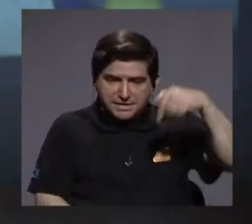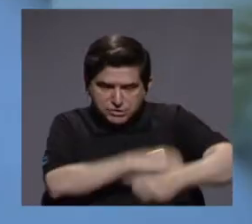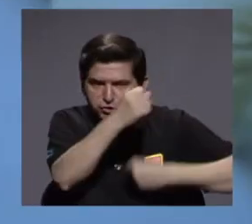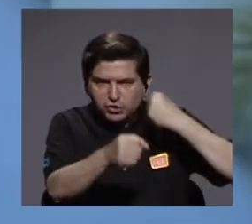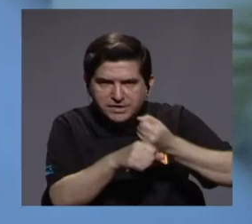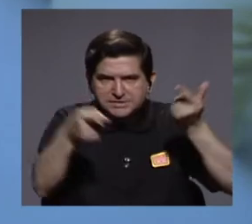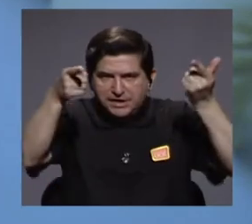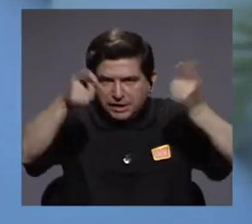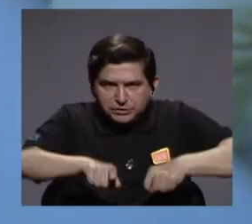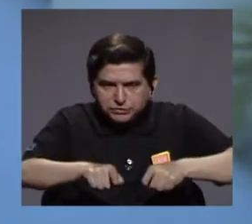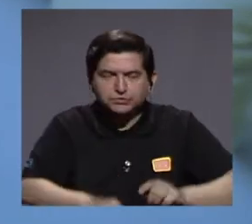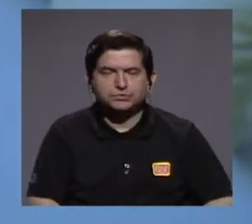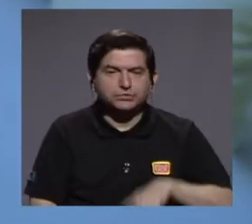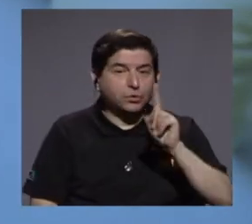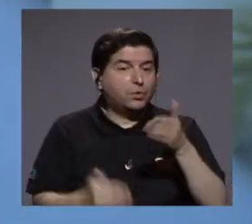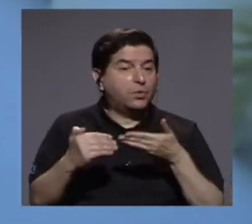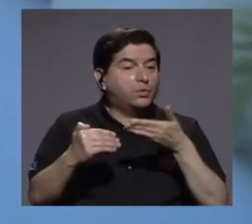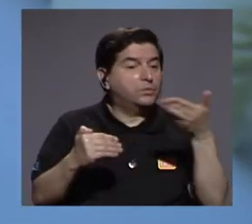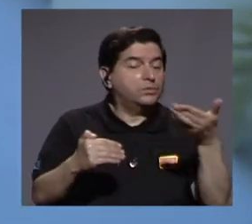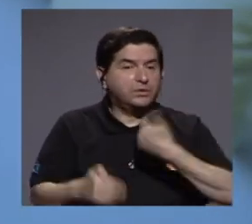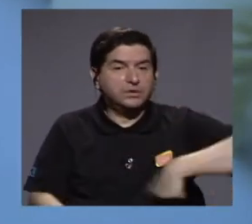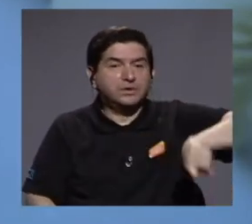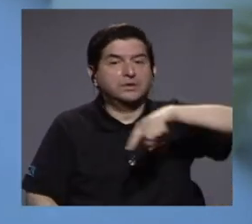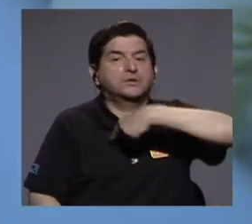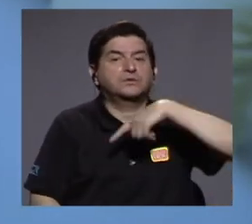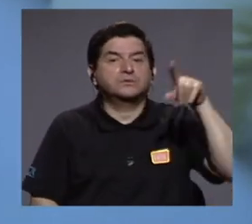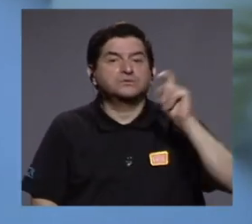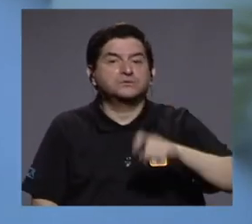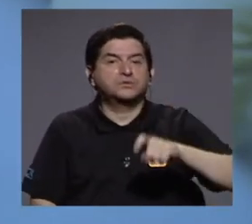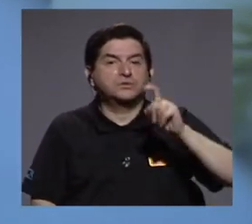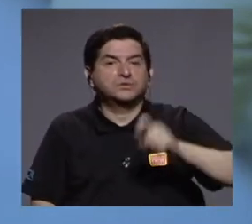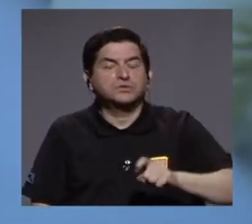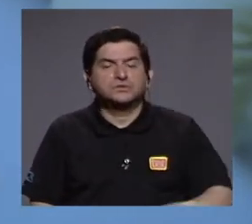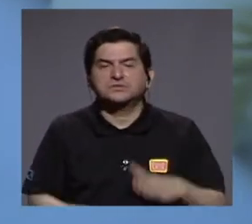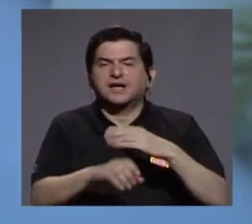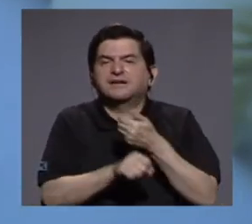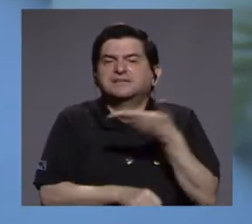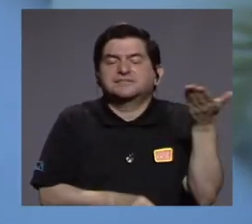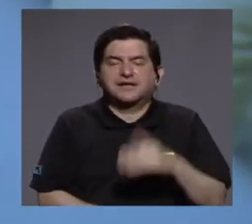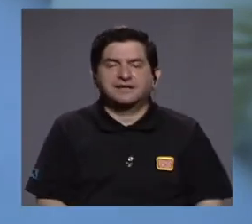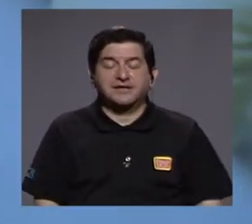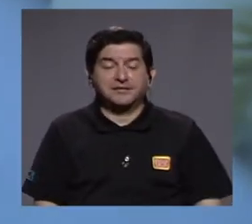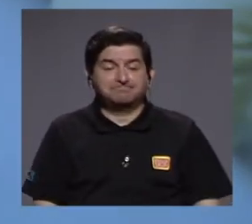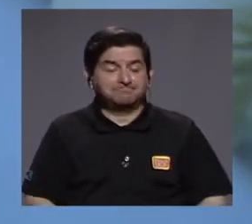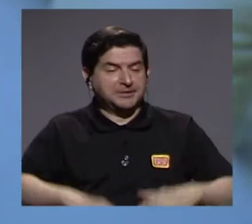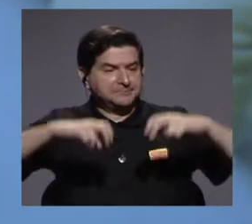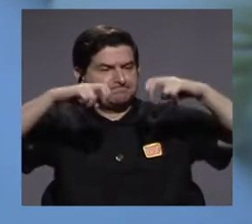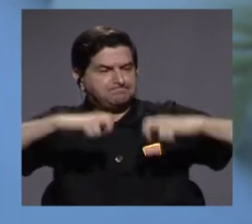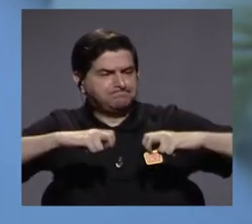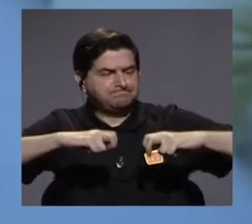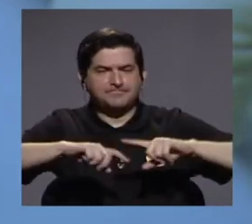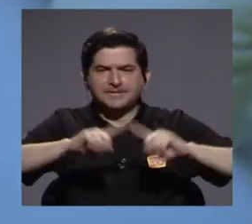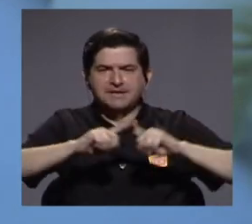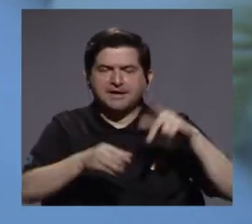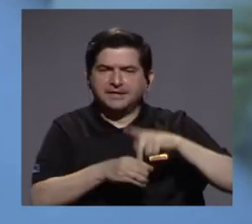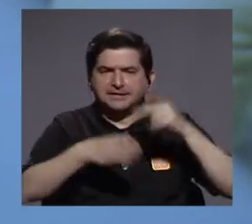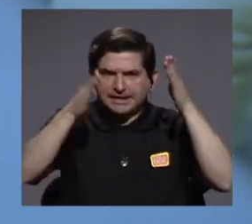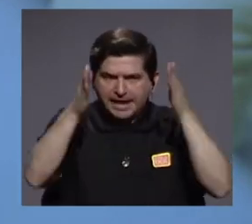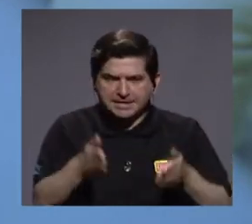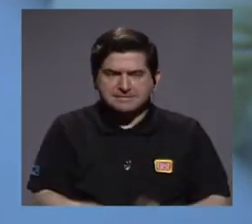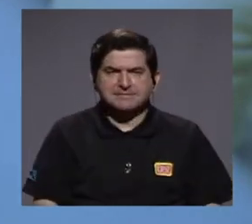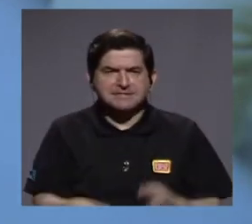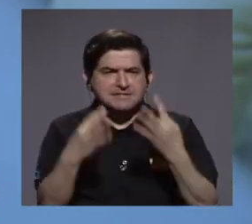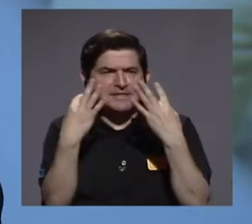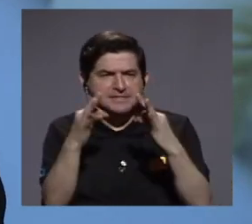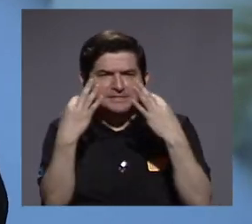año, pues una de las cosas que nosotros tuvimos que empezar a hacer fue sentarnos con los diferentes actores para